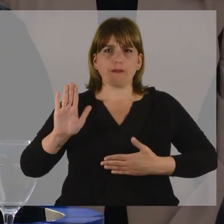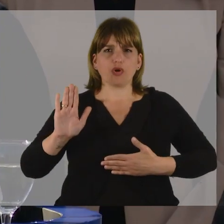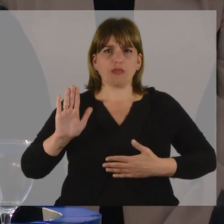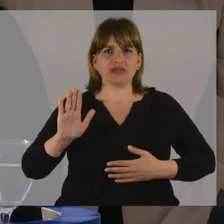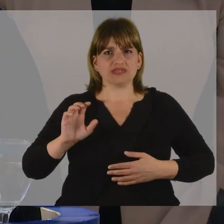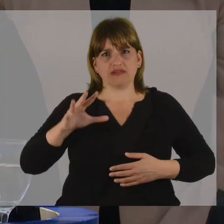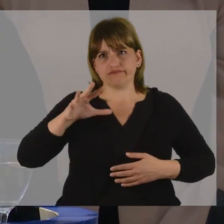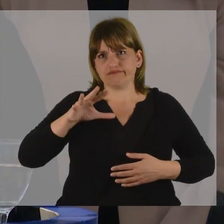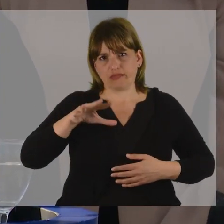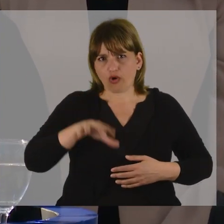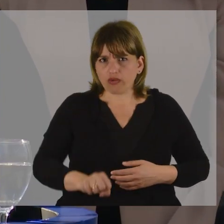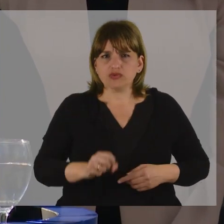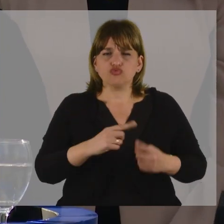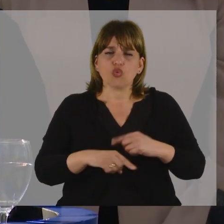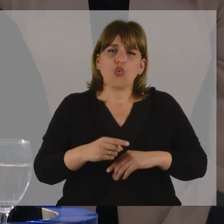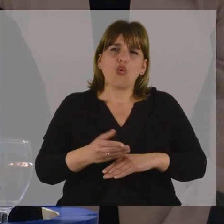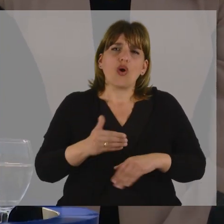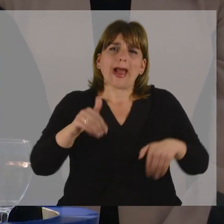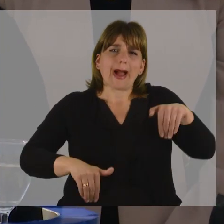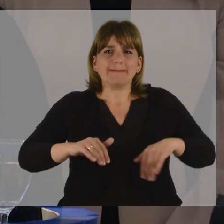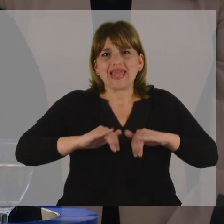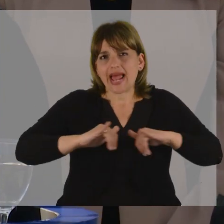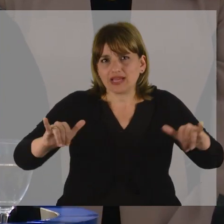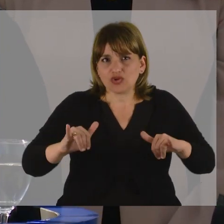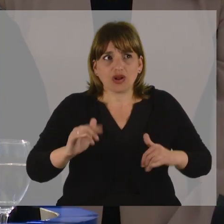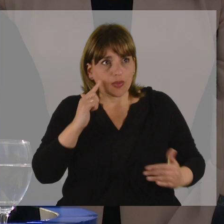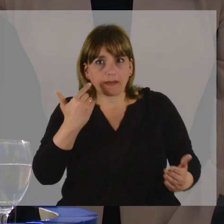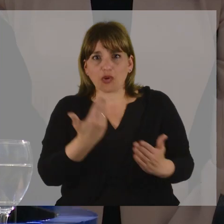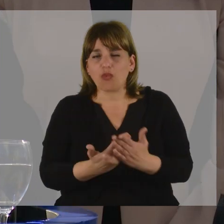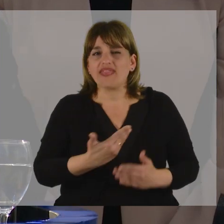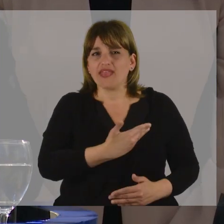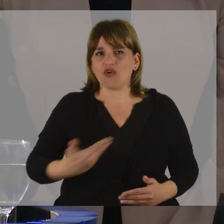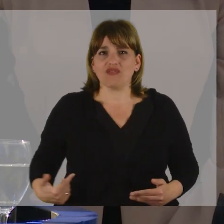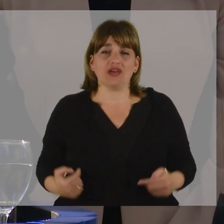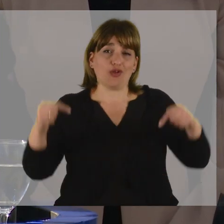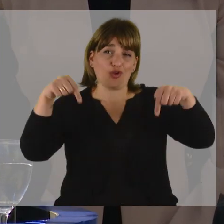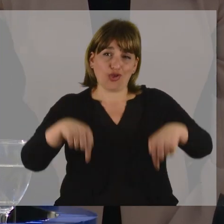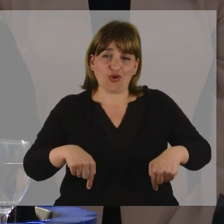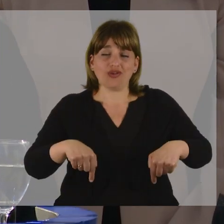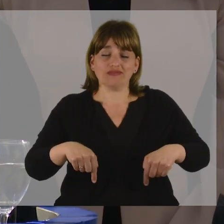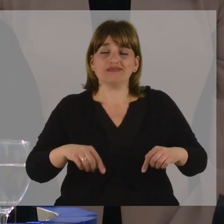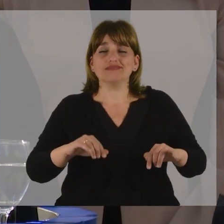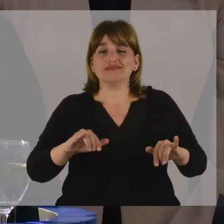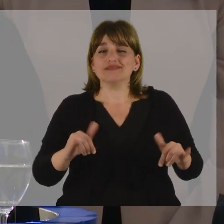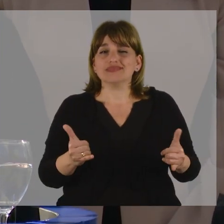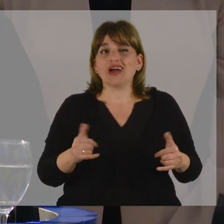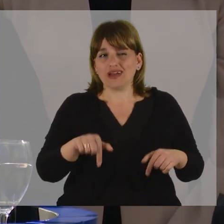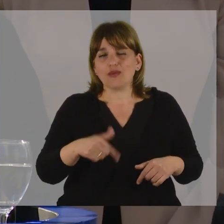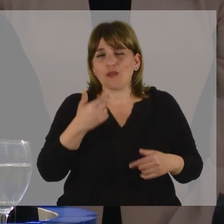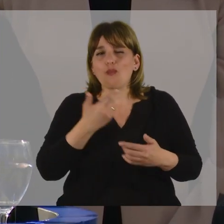promesa en la campaña electoral nuestra propuesta de gobierno y que hoy seguramente